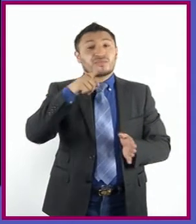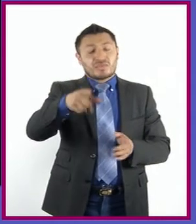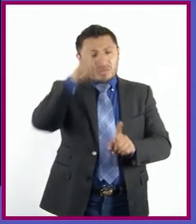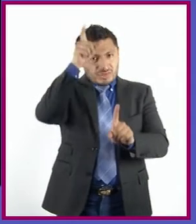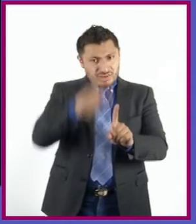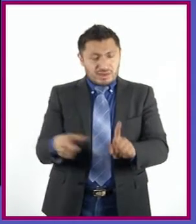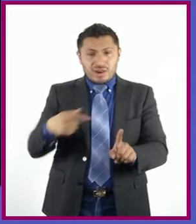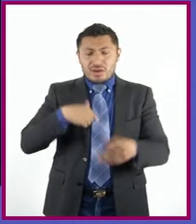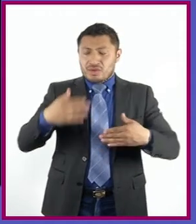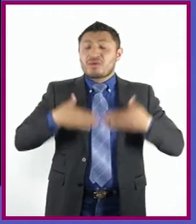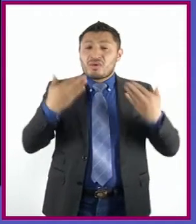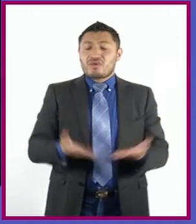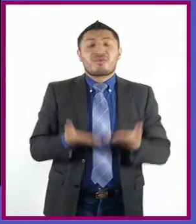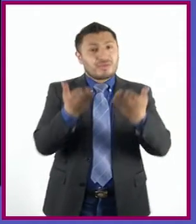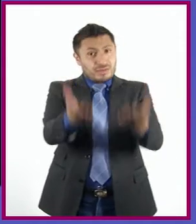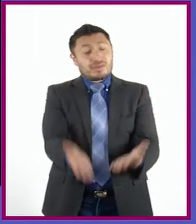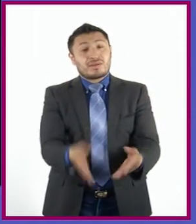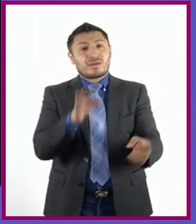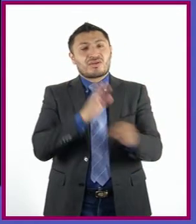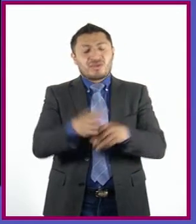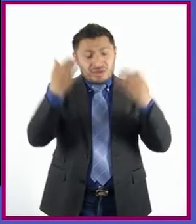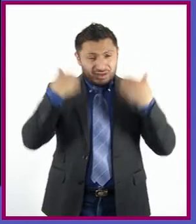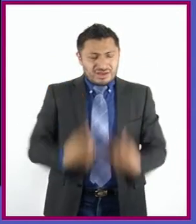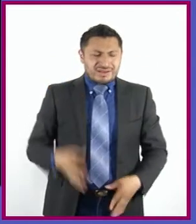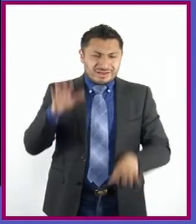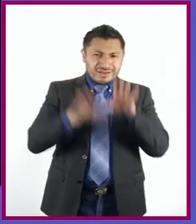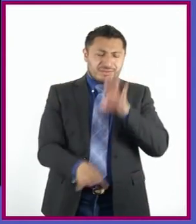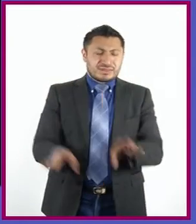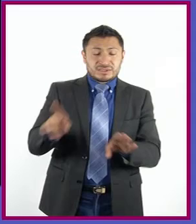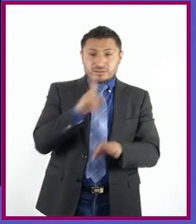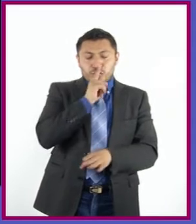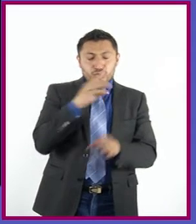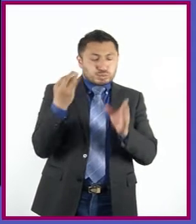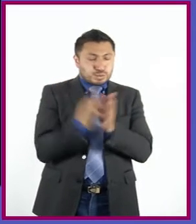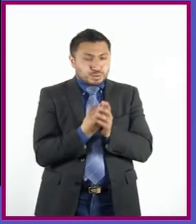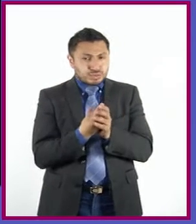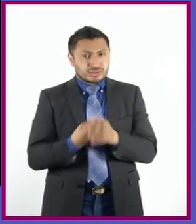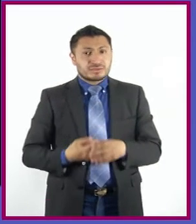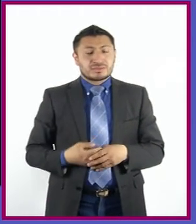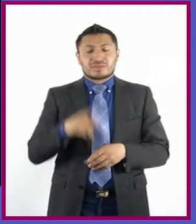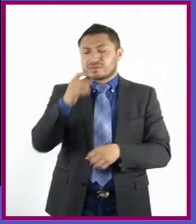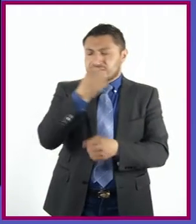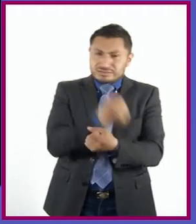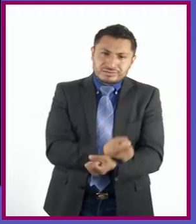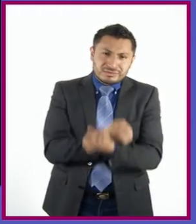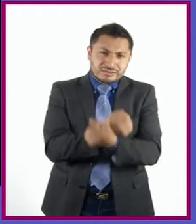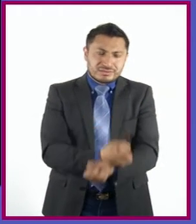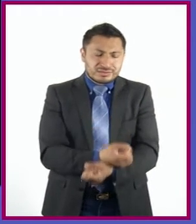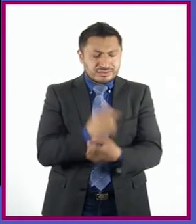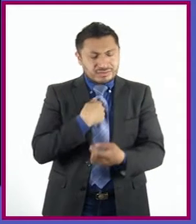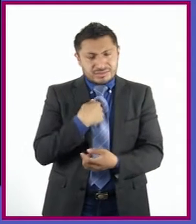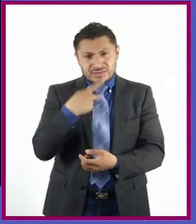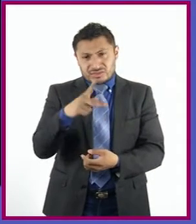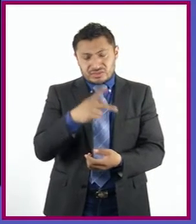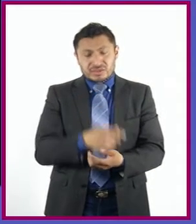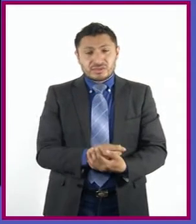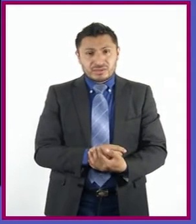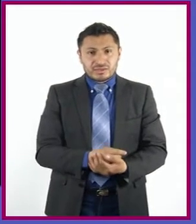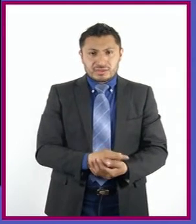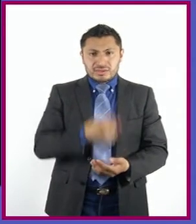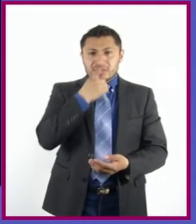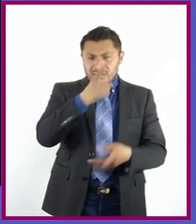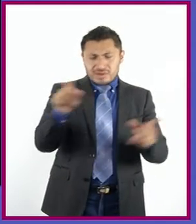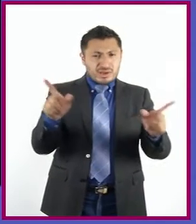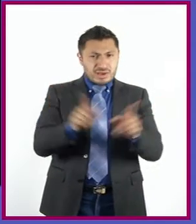eres me atrevo a fiar en ti, lo que aún de mí muchas veces recaté. Tu esclava soy. Pues para decirlo en breve,